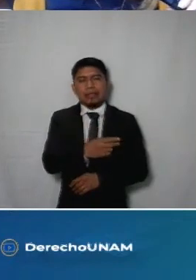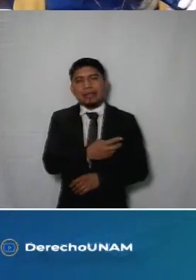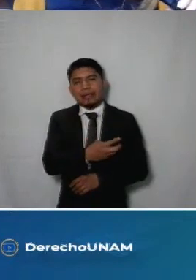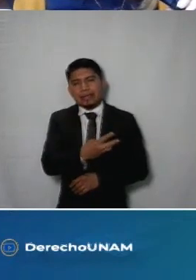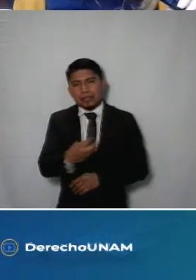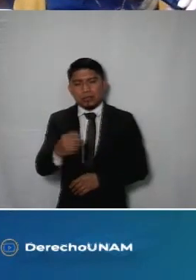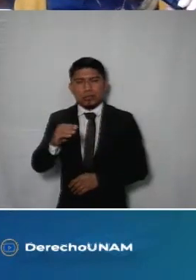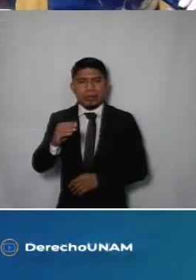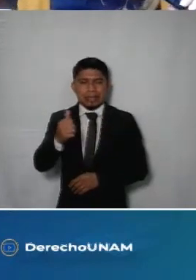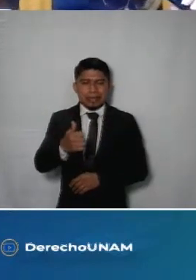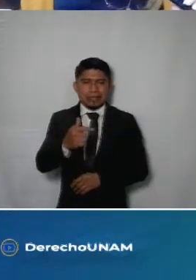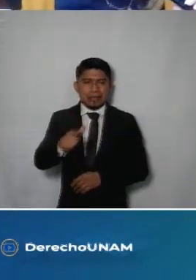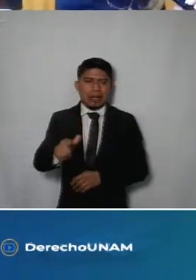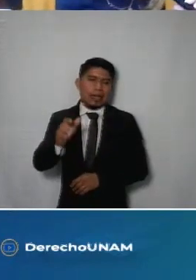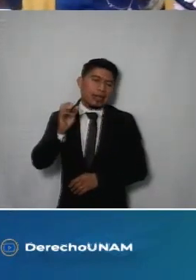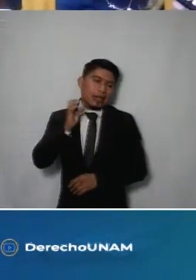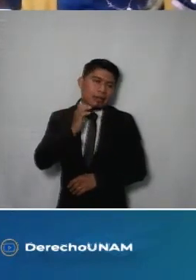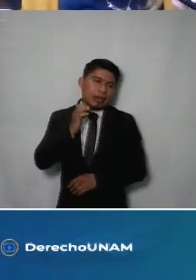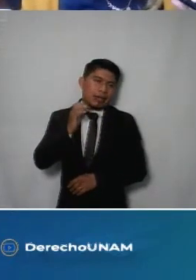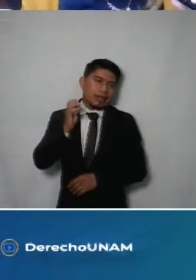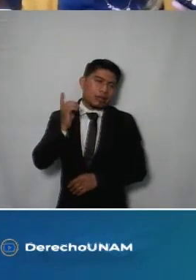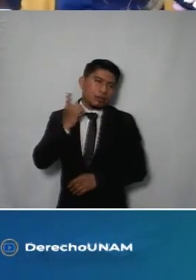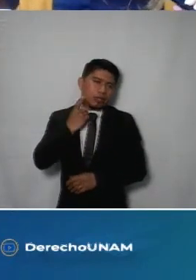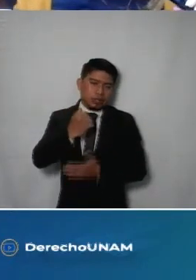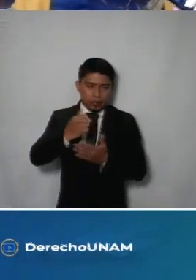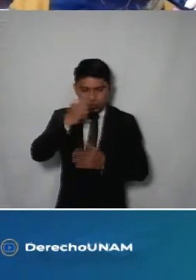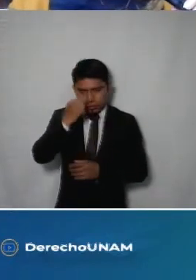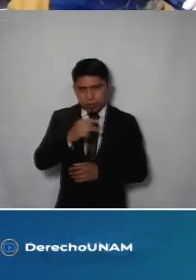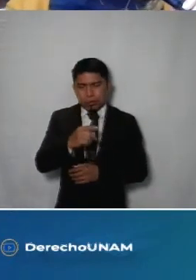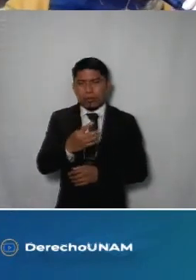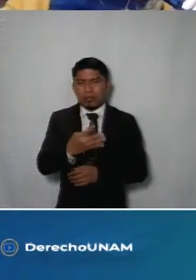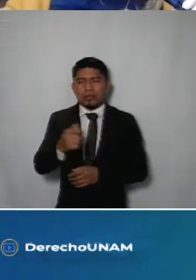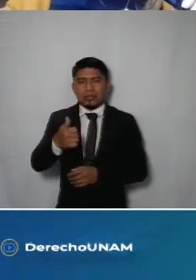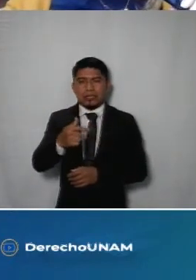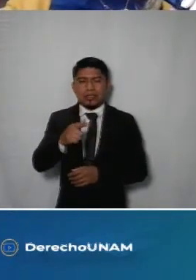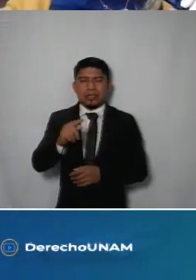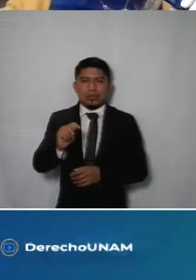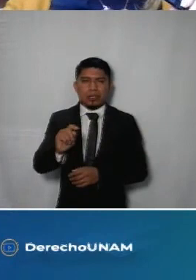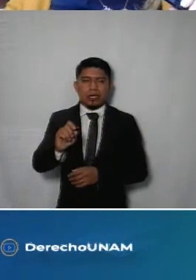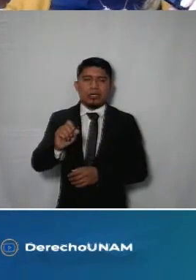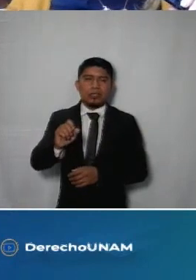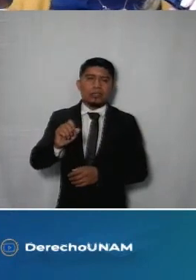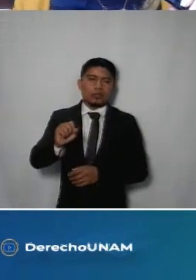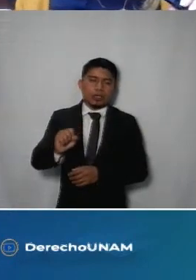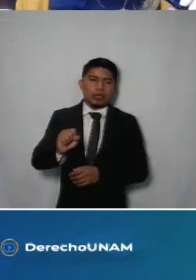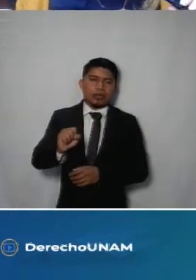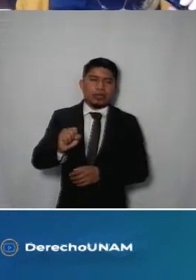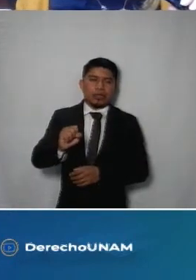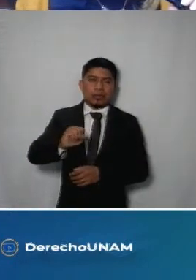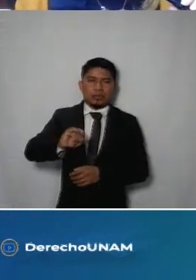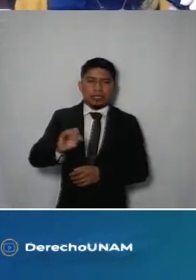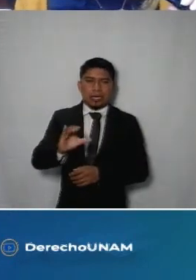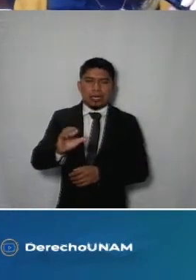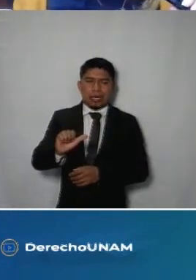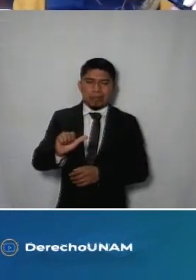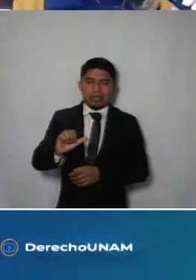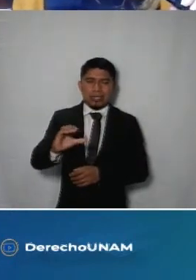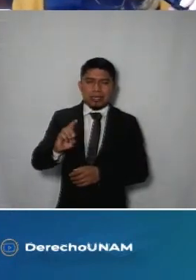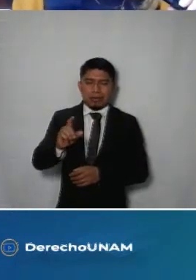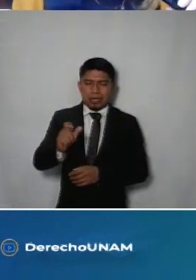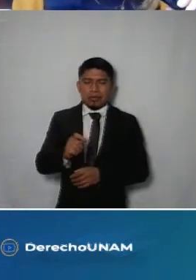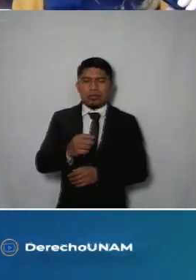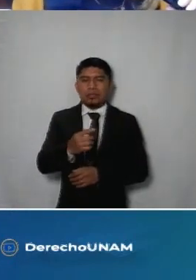y 396 del Congreso de la Ciudad de México 406 del Tribunal de Justicia Administrativa de la Ciudad de México